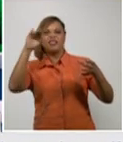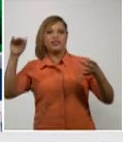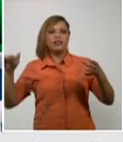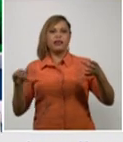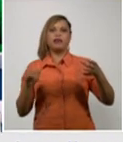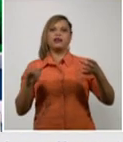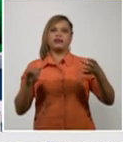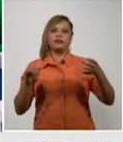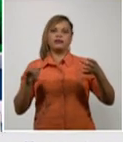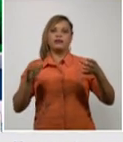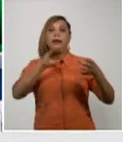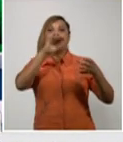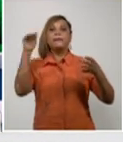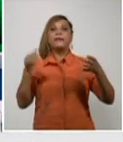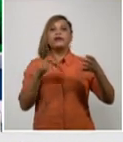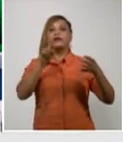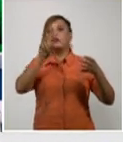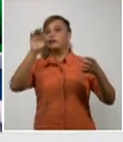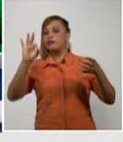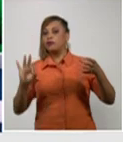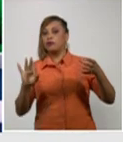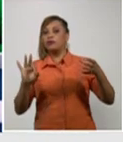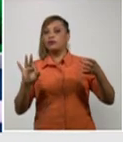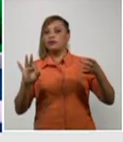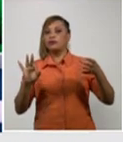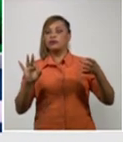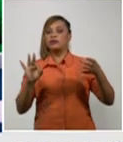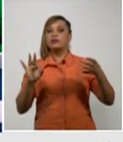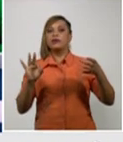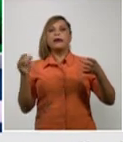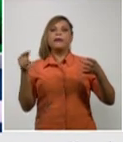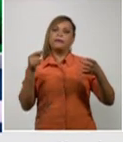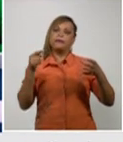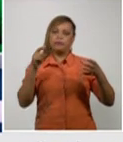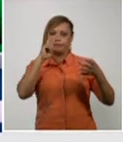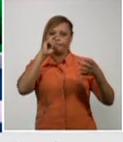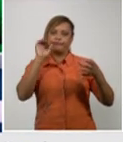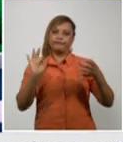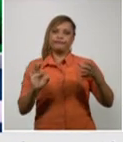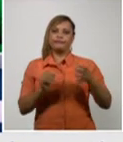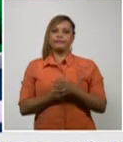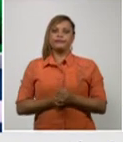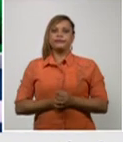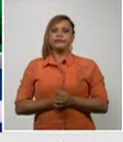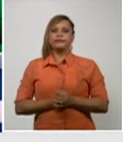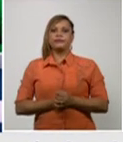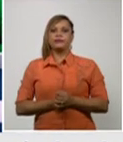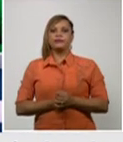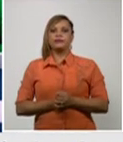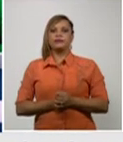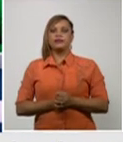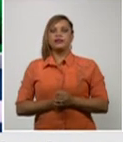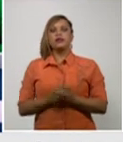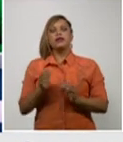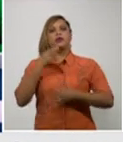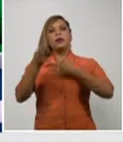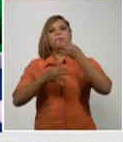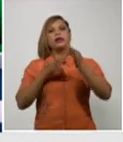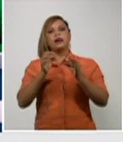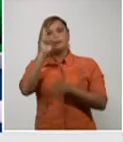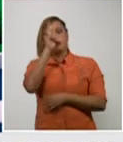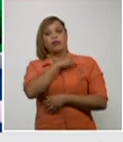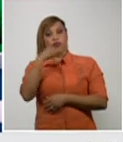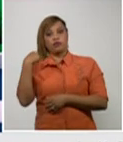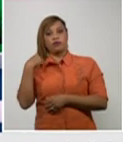menores de 18 y menos años de edad y nos especificaba la doctora Lissette